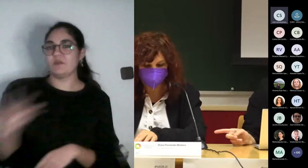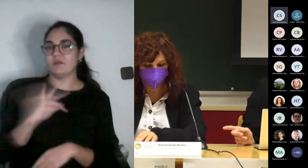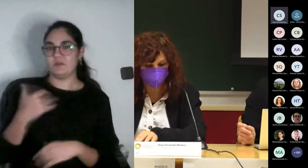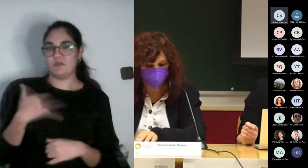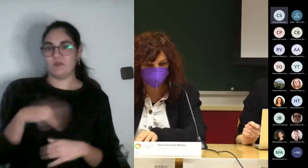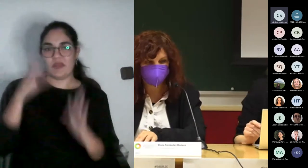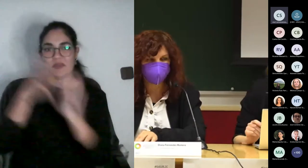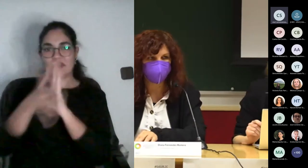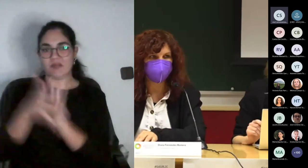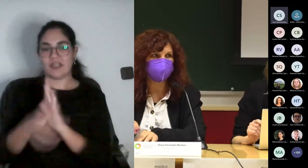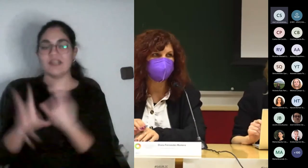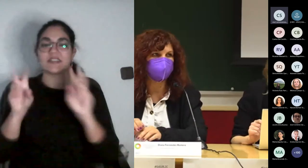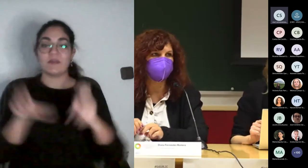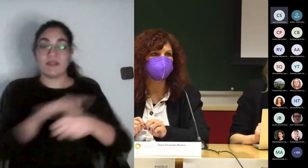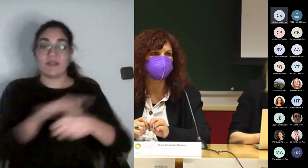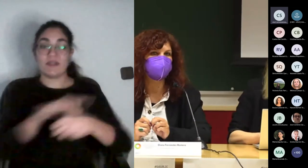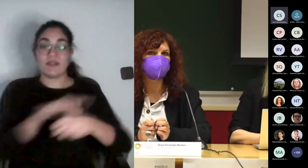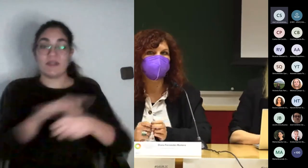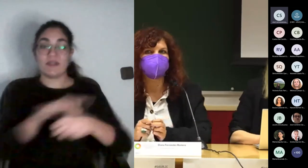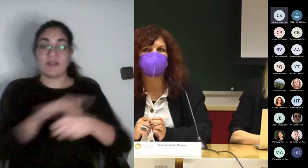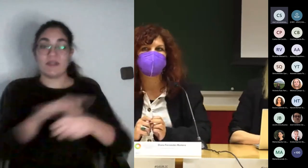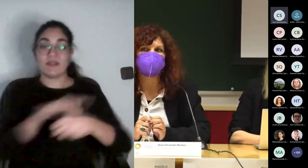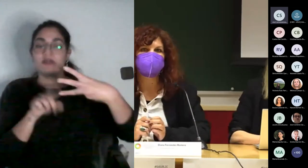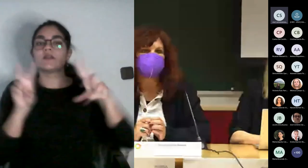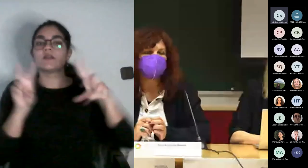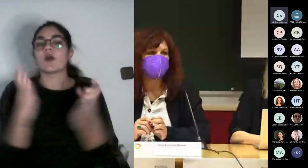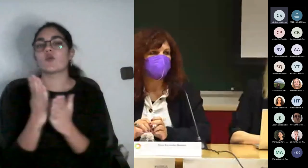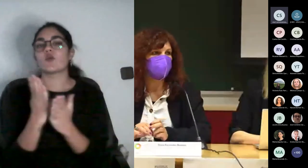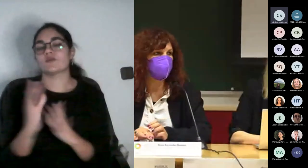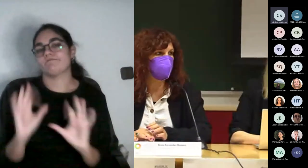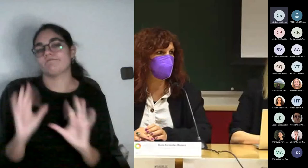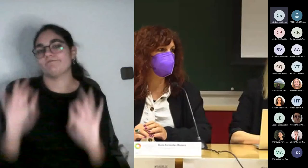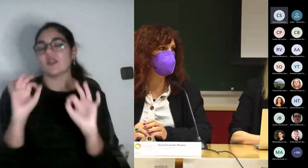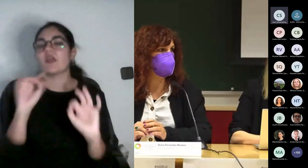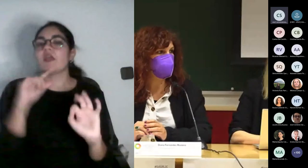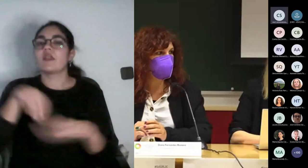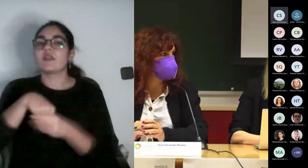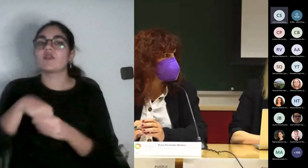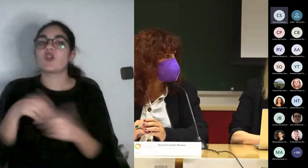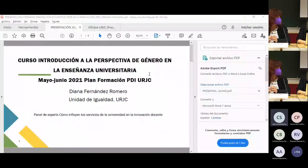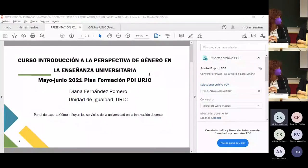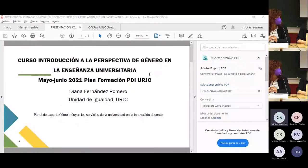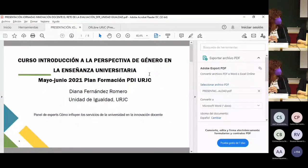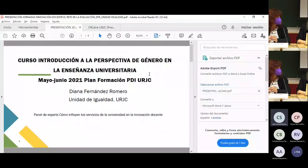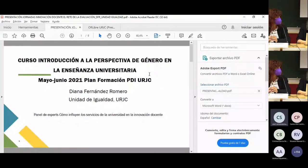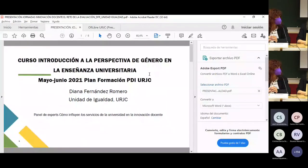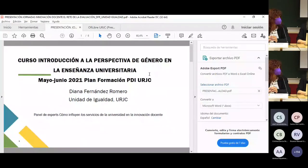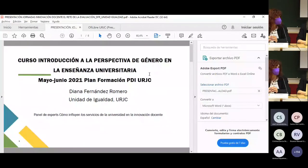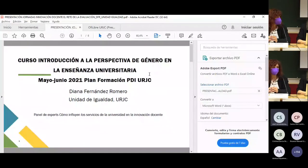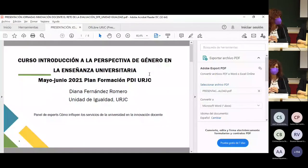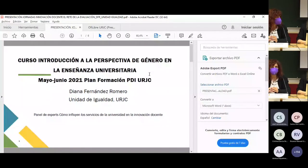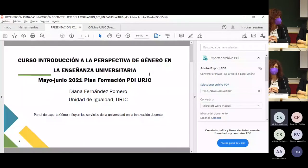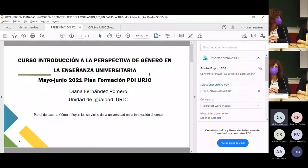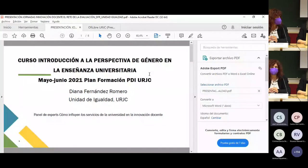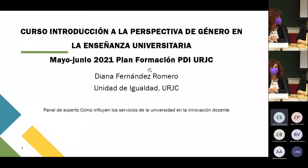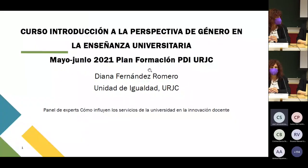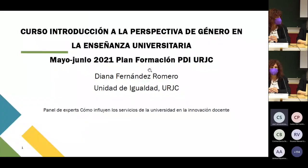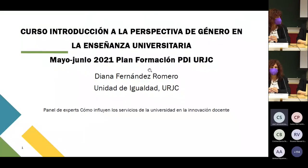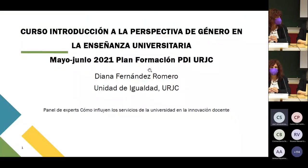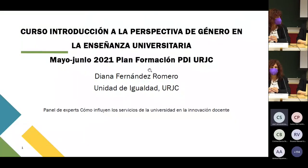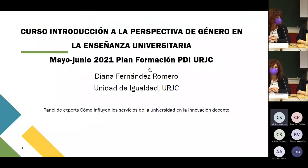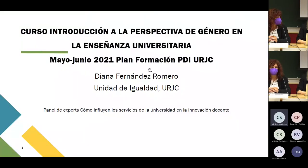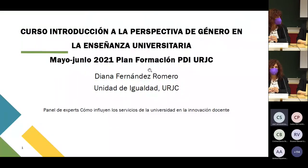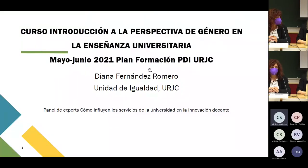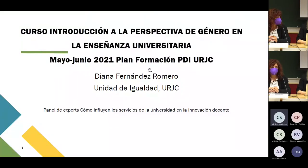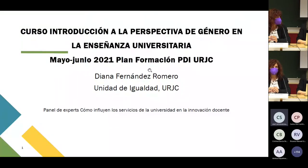se han impartido en el marco de la unidad de igualdad. Durante el curso pasado se planteó el reto